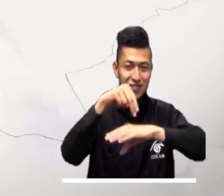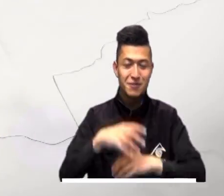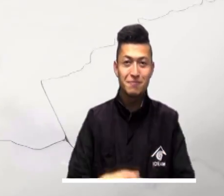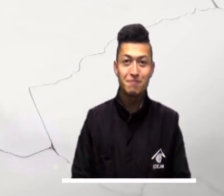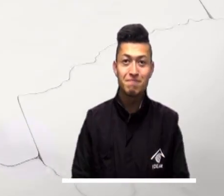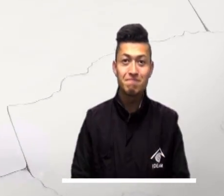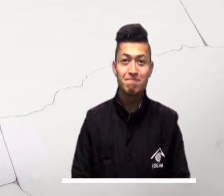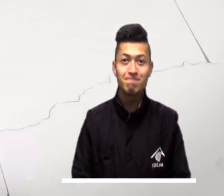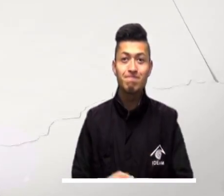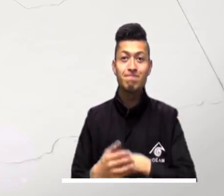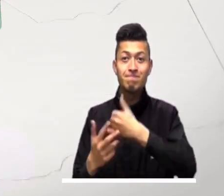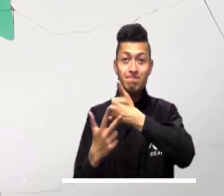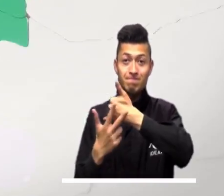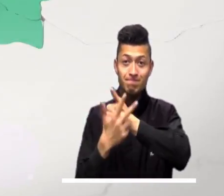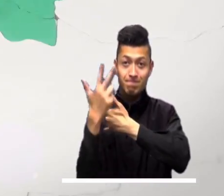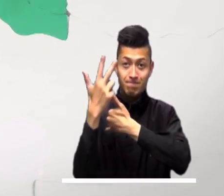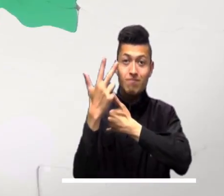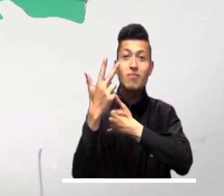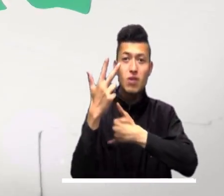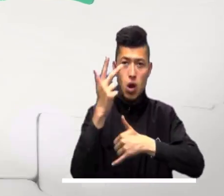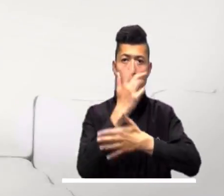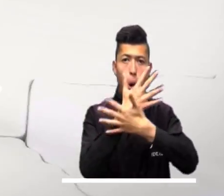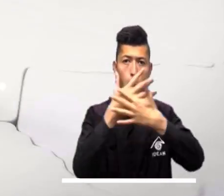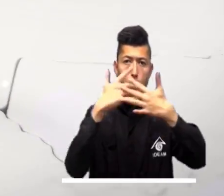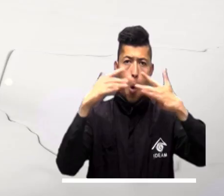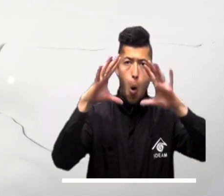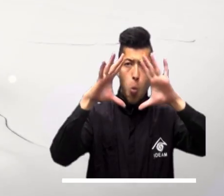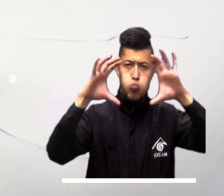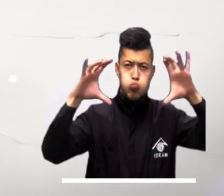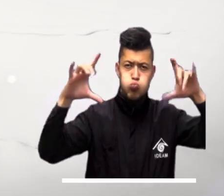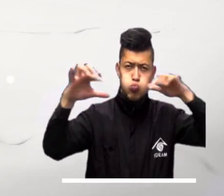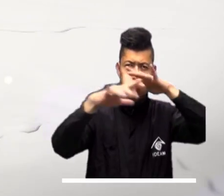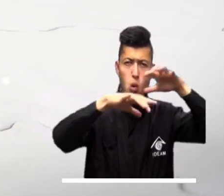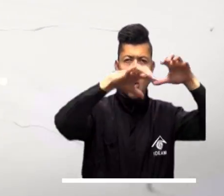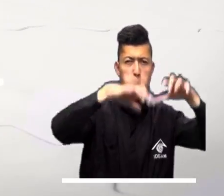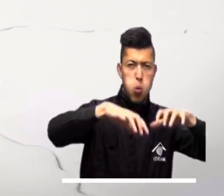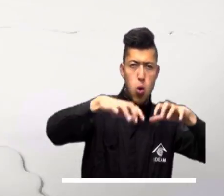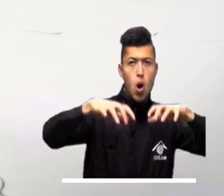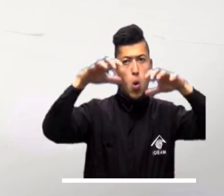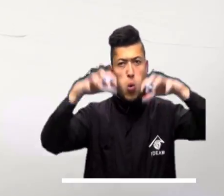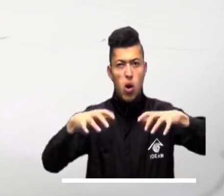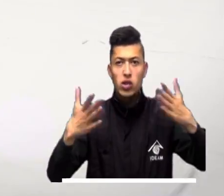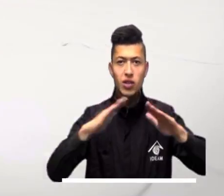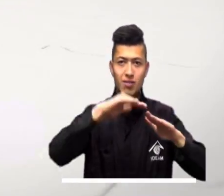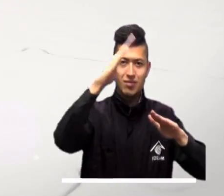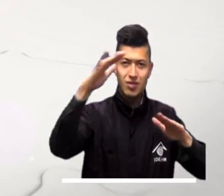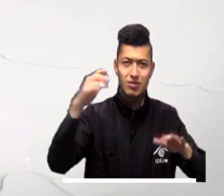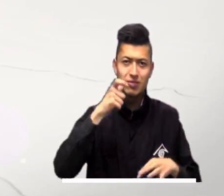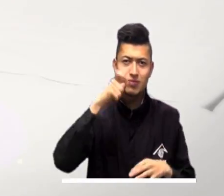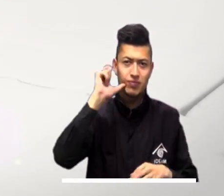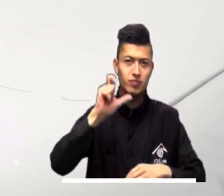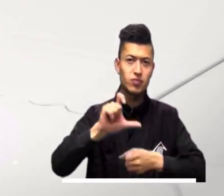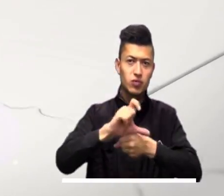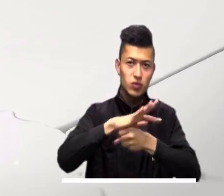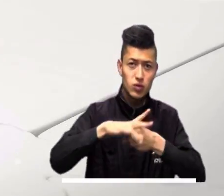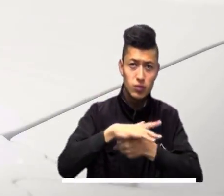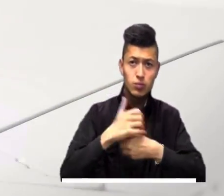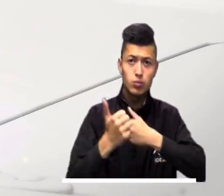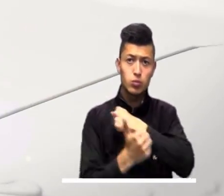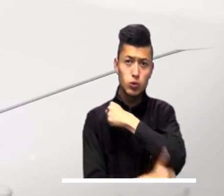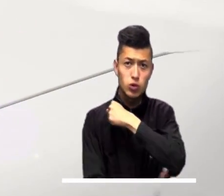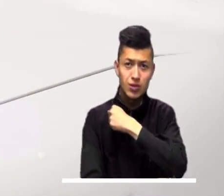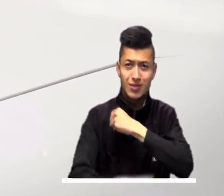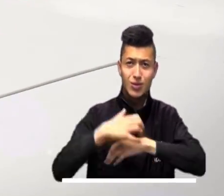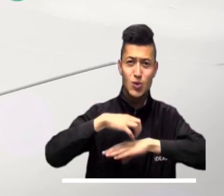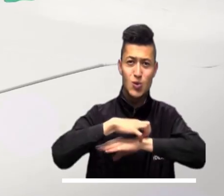del Cauca, Cauca y Nariño. La región andina también prevé cielo cubierto y lluvias de diferente intensidad en sectores de Antioquia,